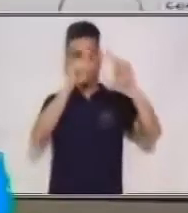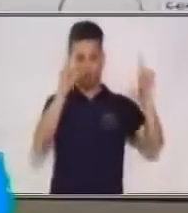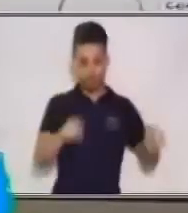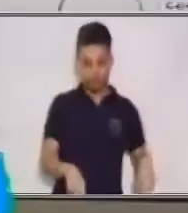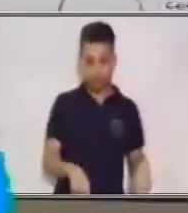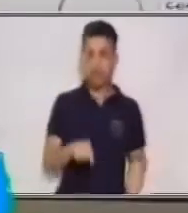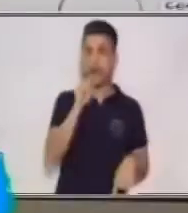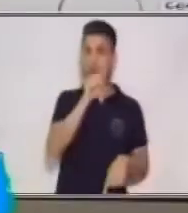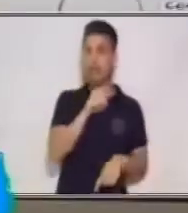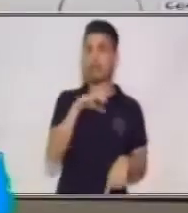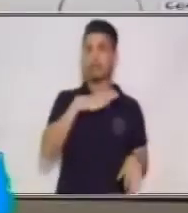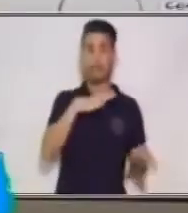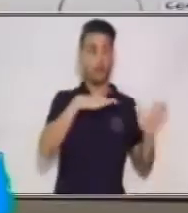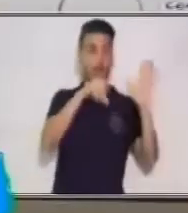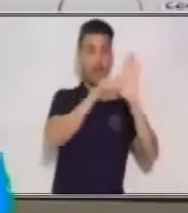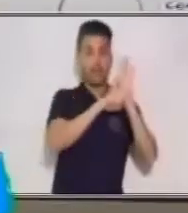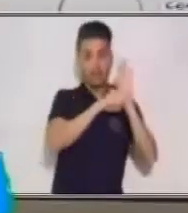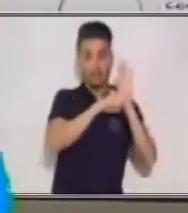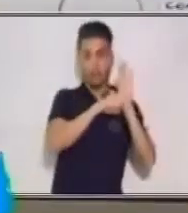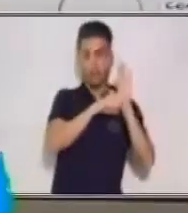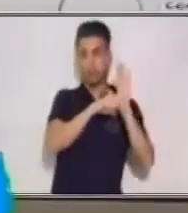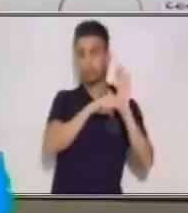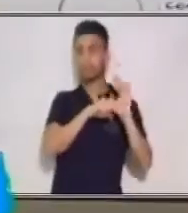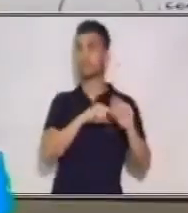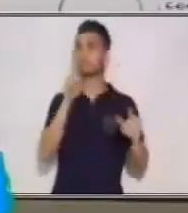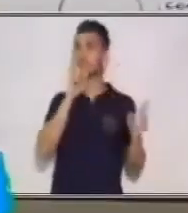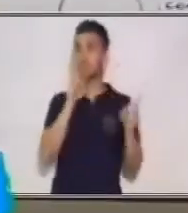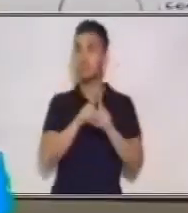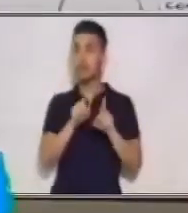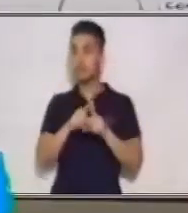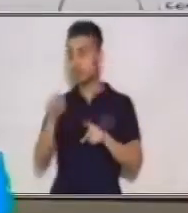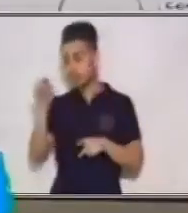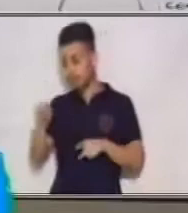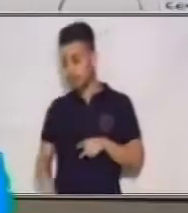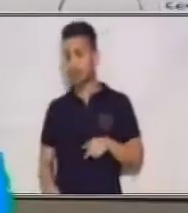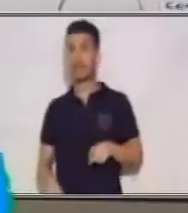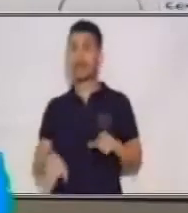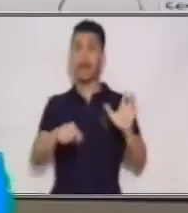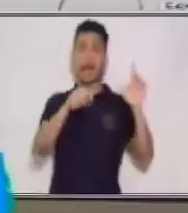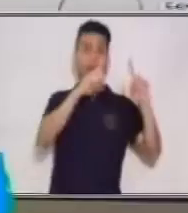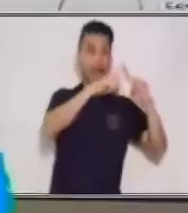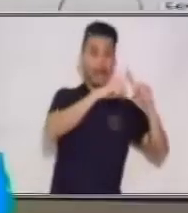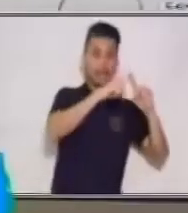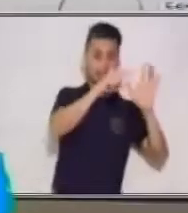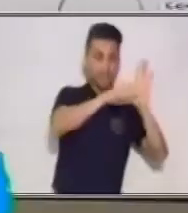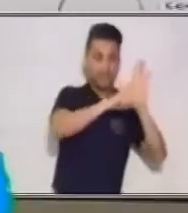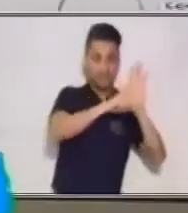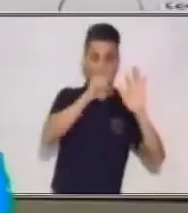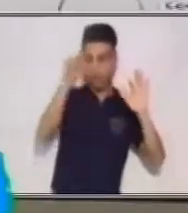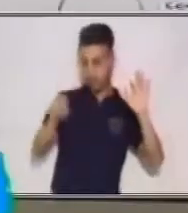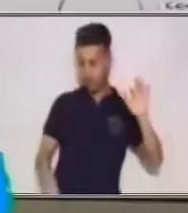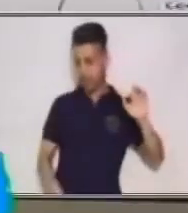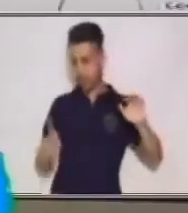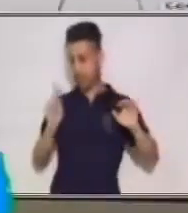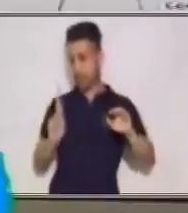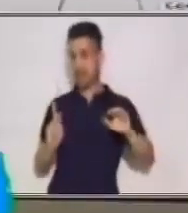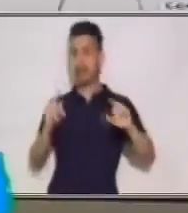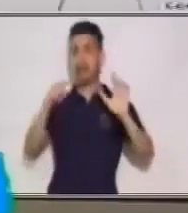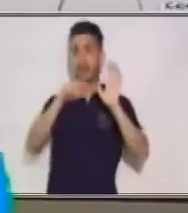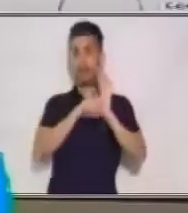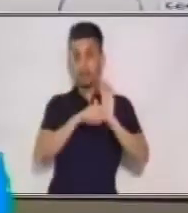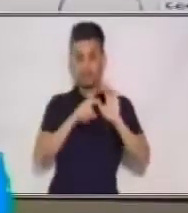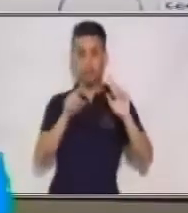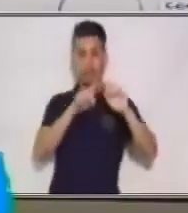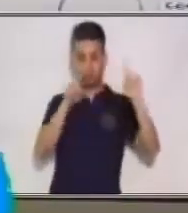a los negativos en X y a los negativos en Y. Entonces, en nuestro tercer cuadrante tenemos